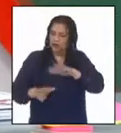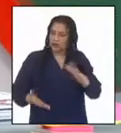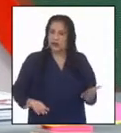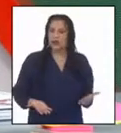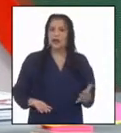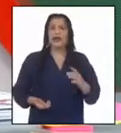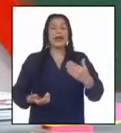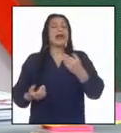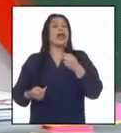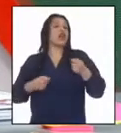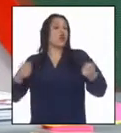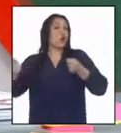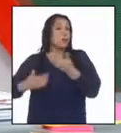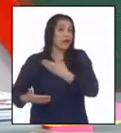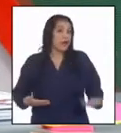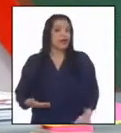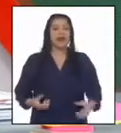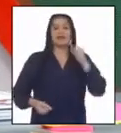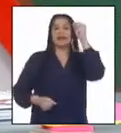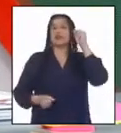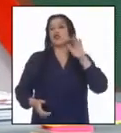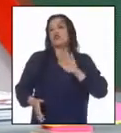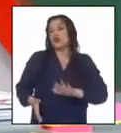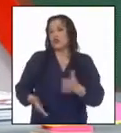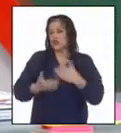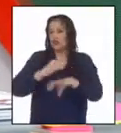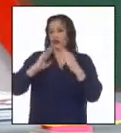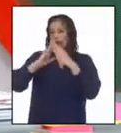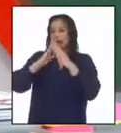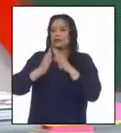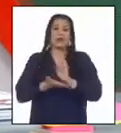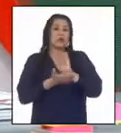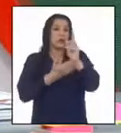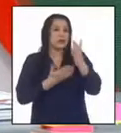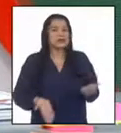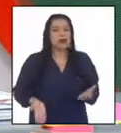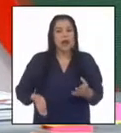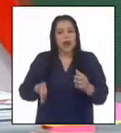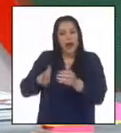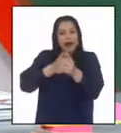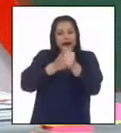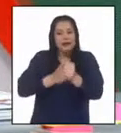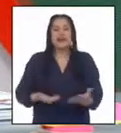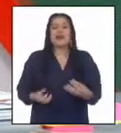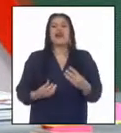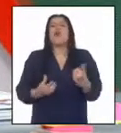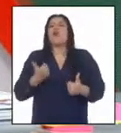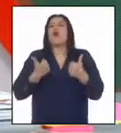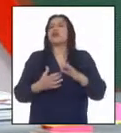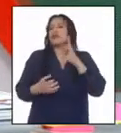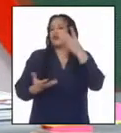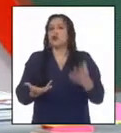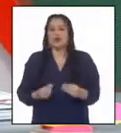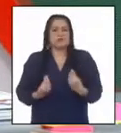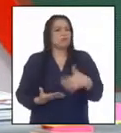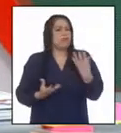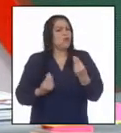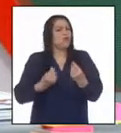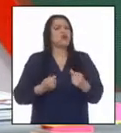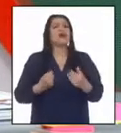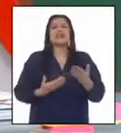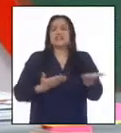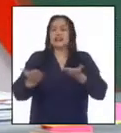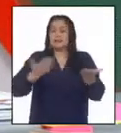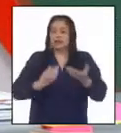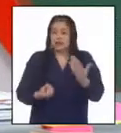El Estado defiende el derecho del niño a la vida del hogar, a la educación, a la orientación vocacional y a la amplia asistencia cuando se halla en